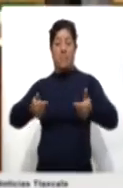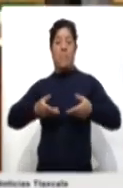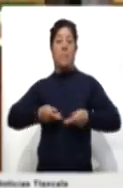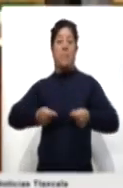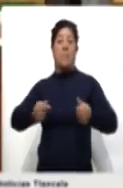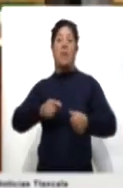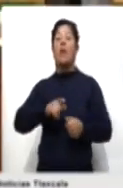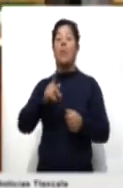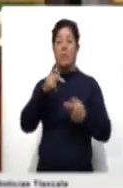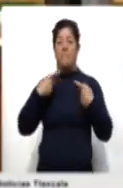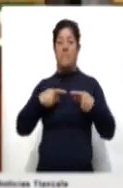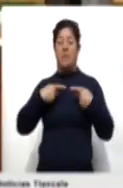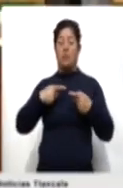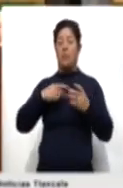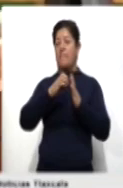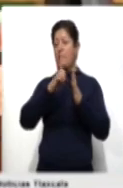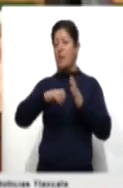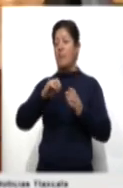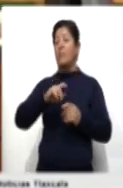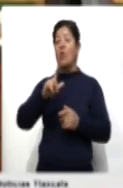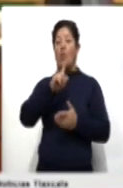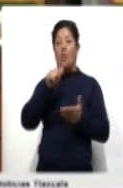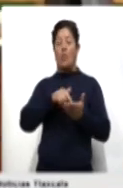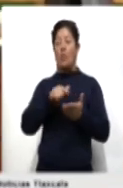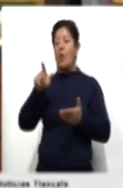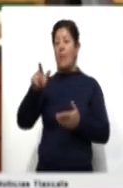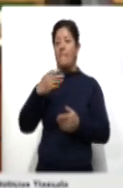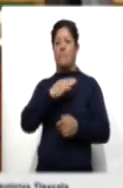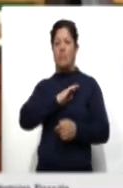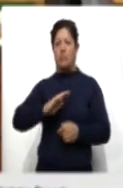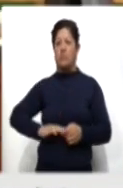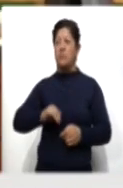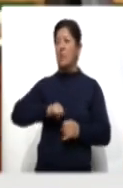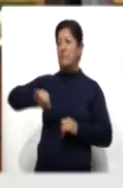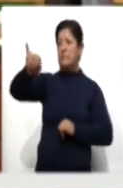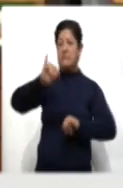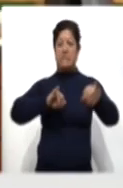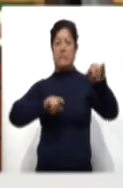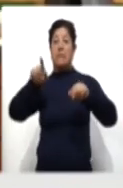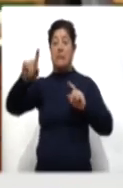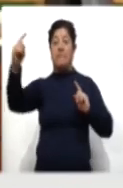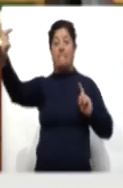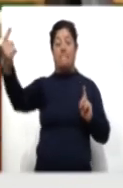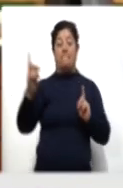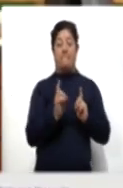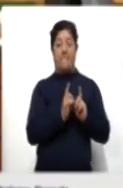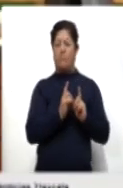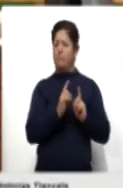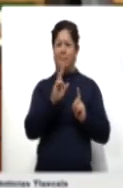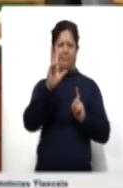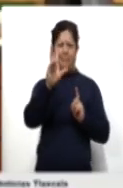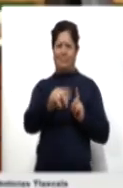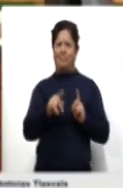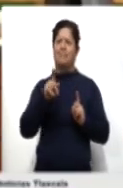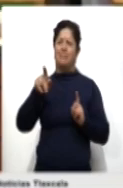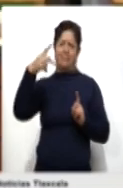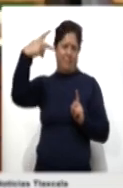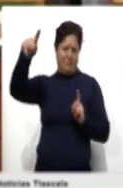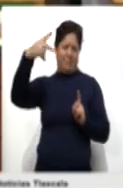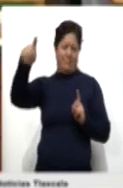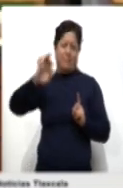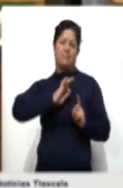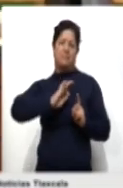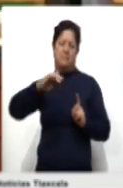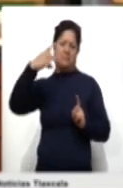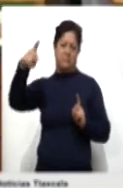venir ya sea de cualquier municipio la coordinación, si la puede obtener desde